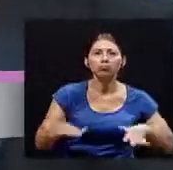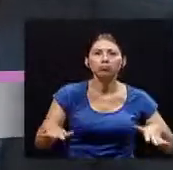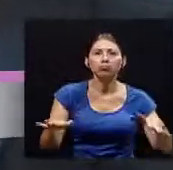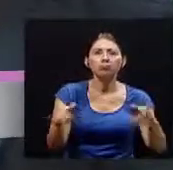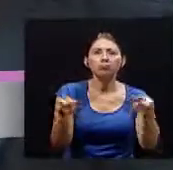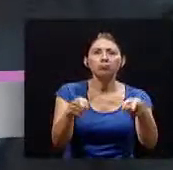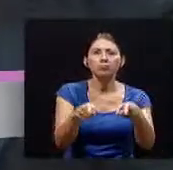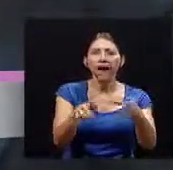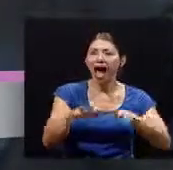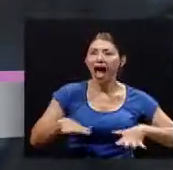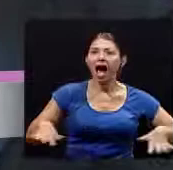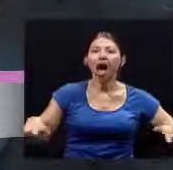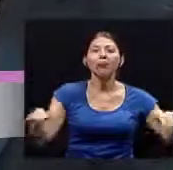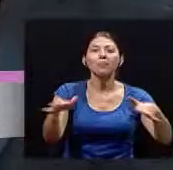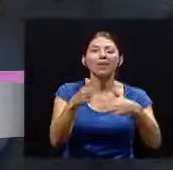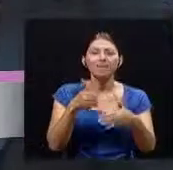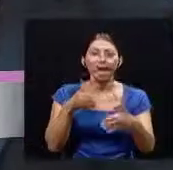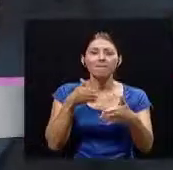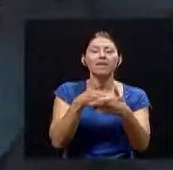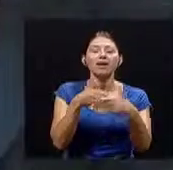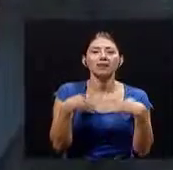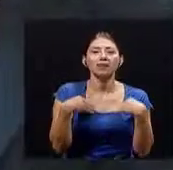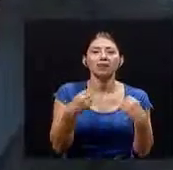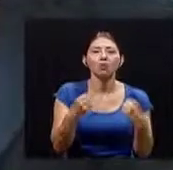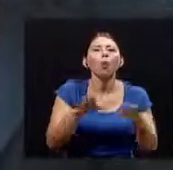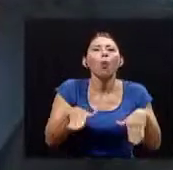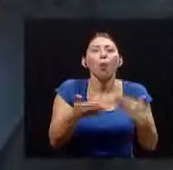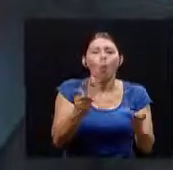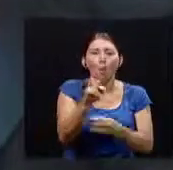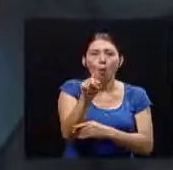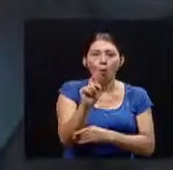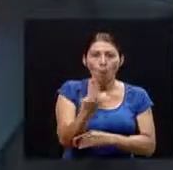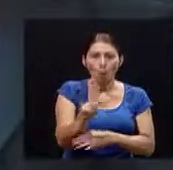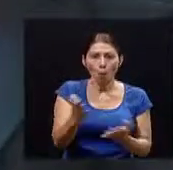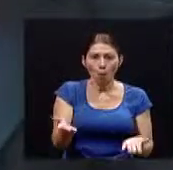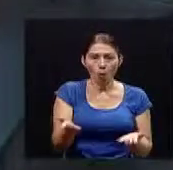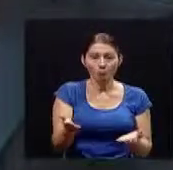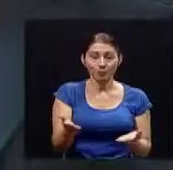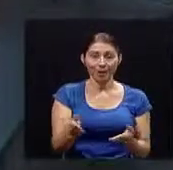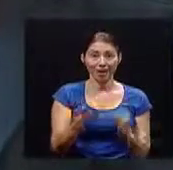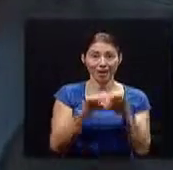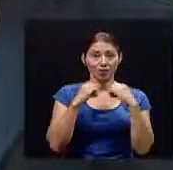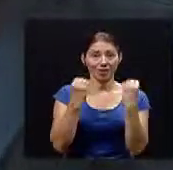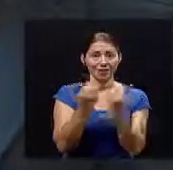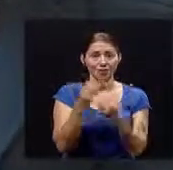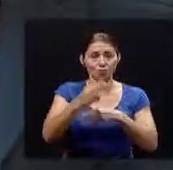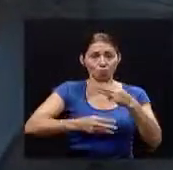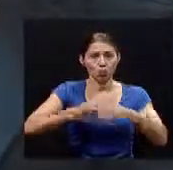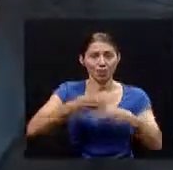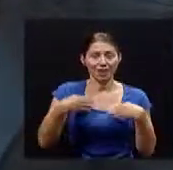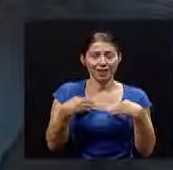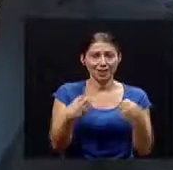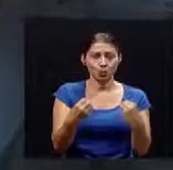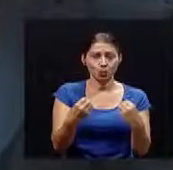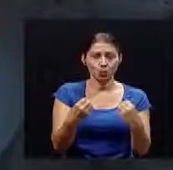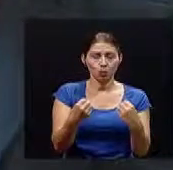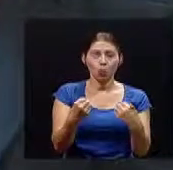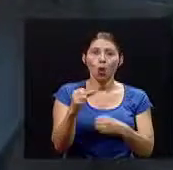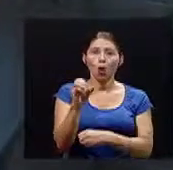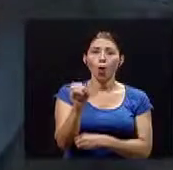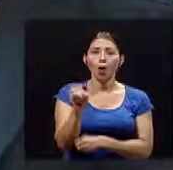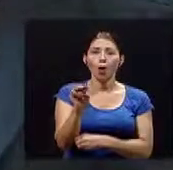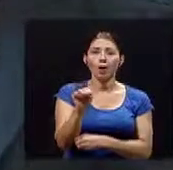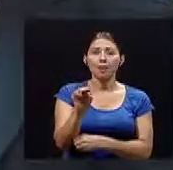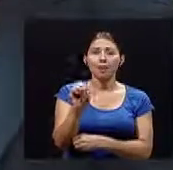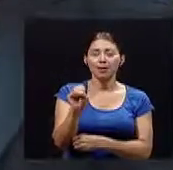afecta el ambiente en nuestra salud y en la población en general. Según la Organización Mundial de la Salud, OMS, un